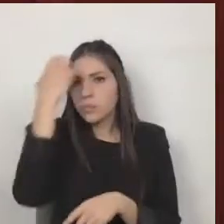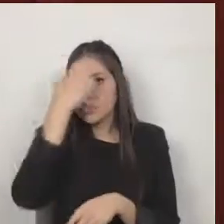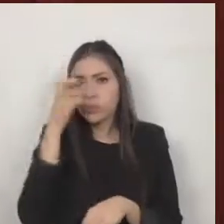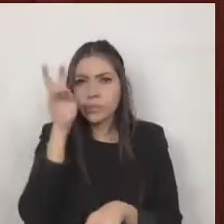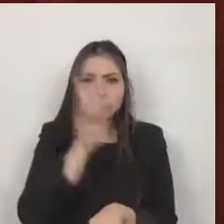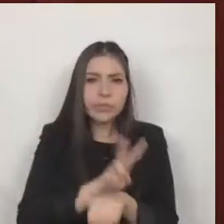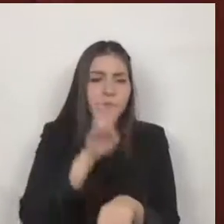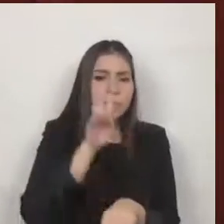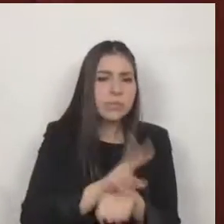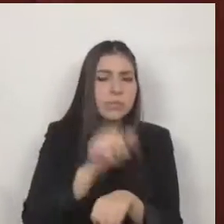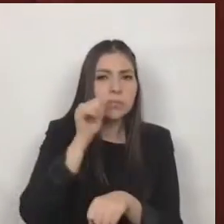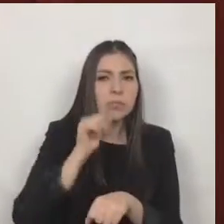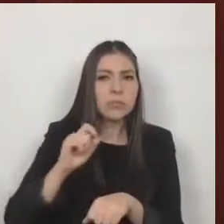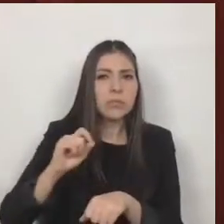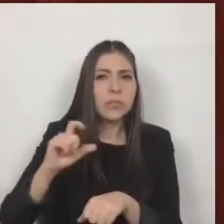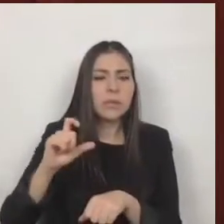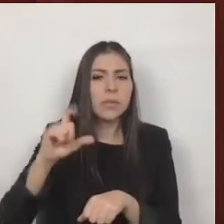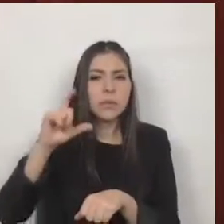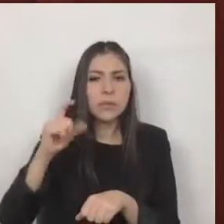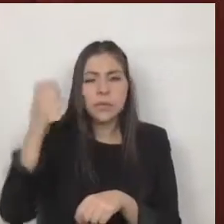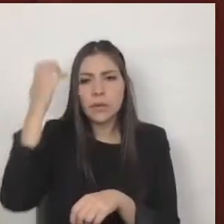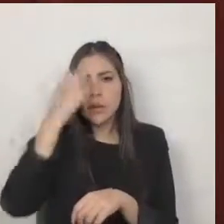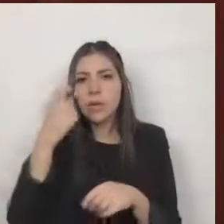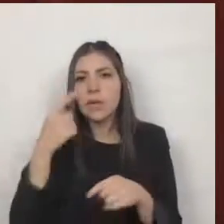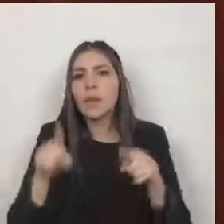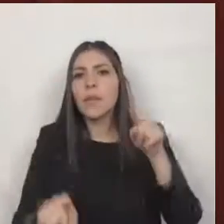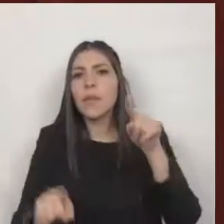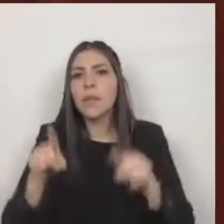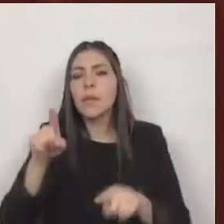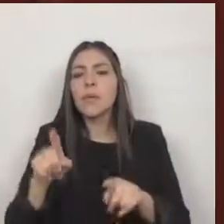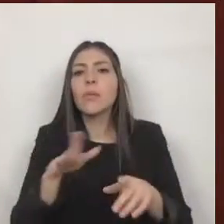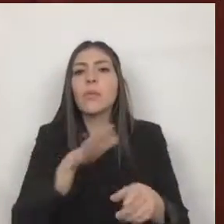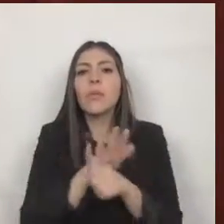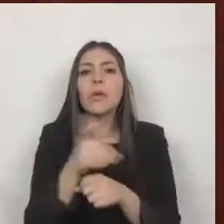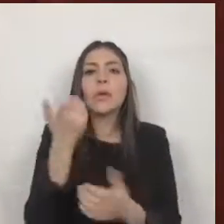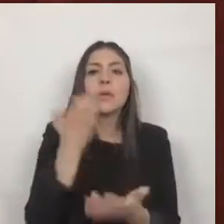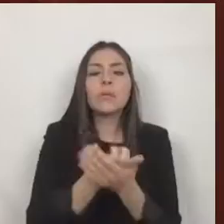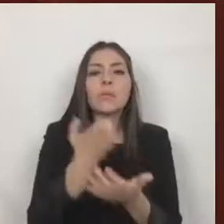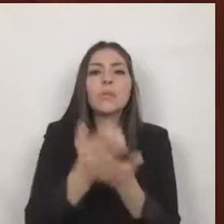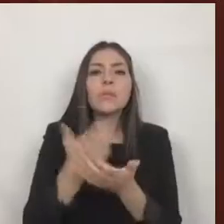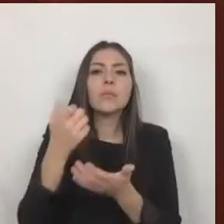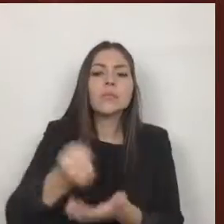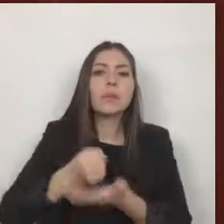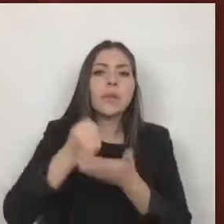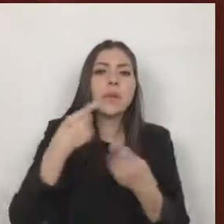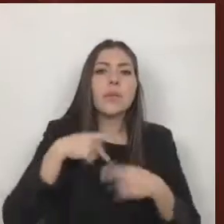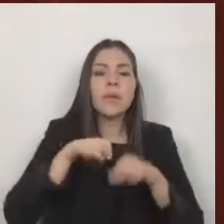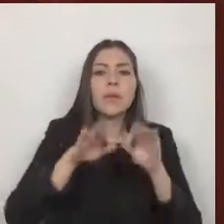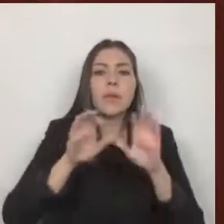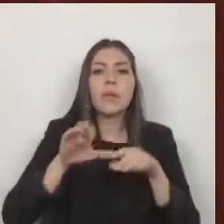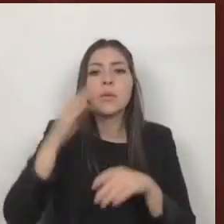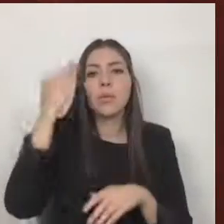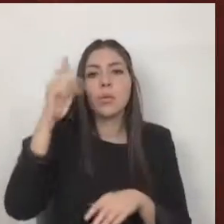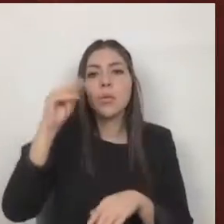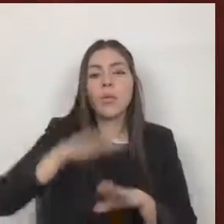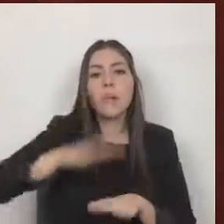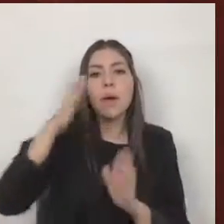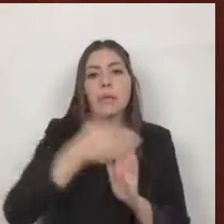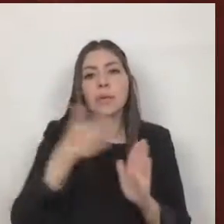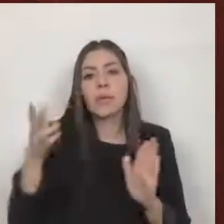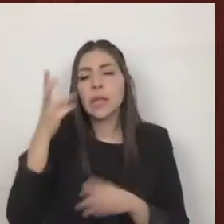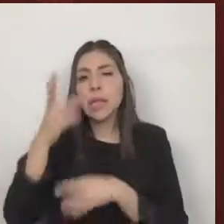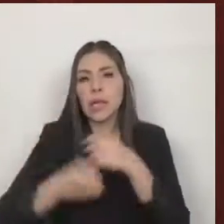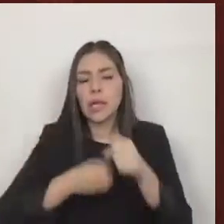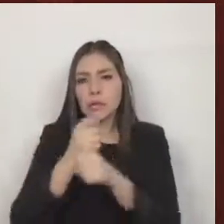de acuerdo a sus disposiciones económicas y de recursos humanos en un periodo no mayor a tres años salvaguardando el